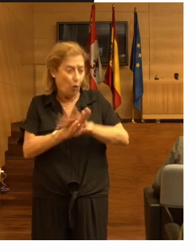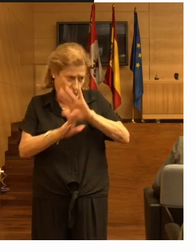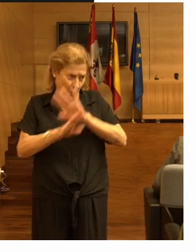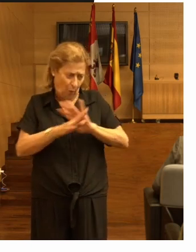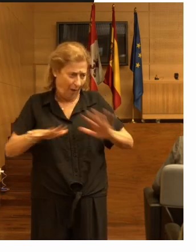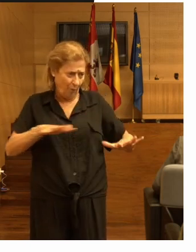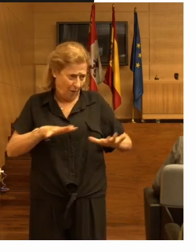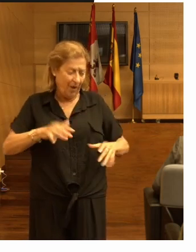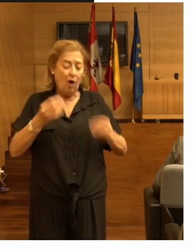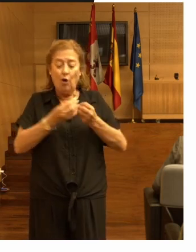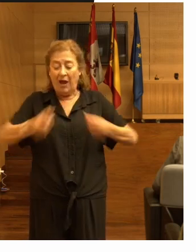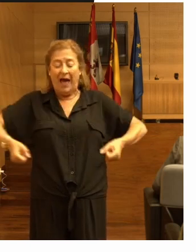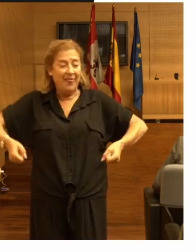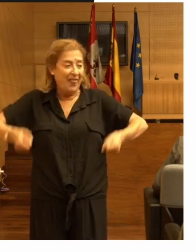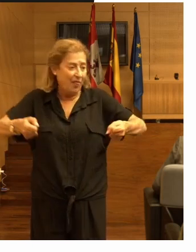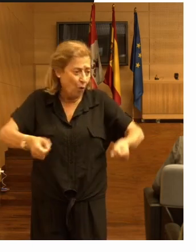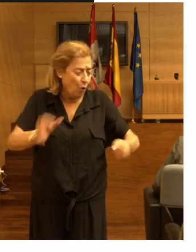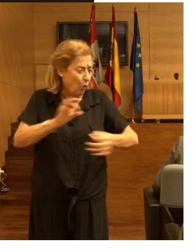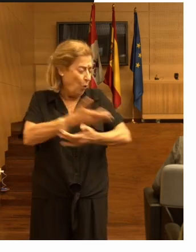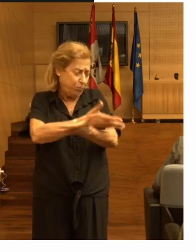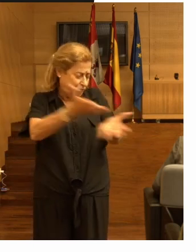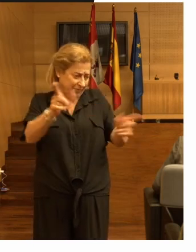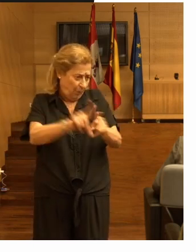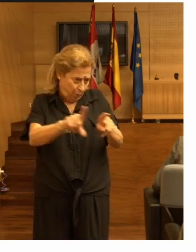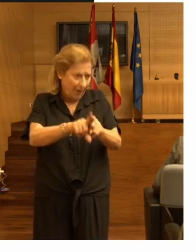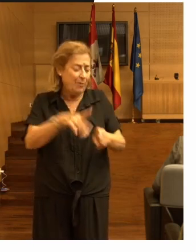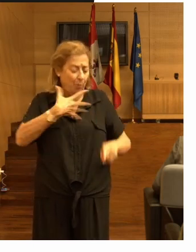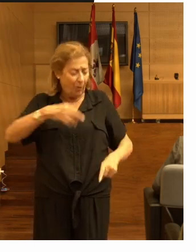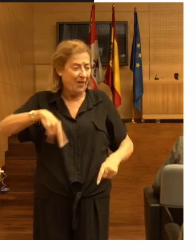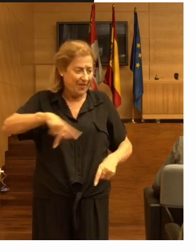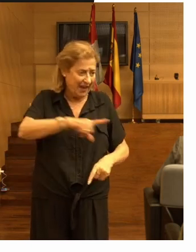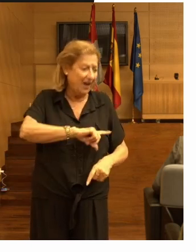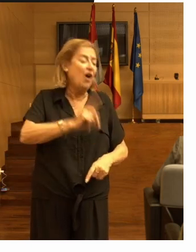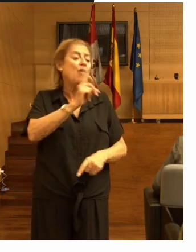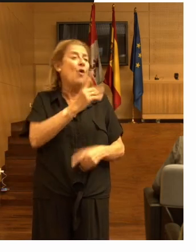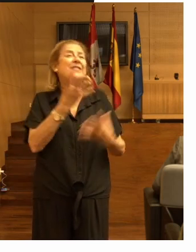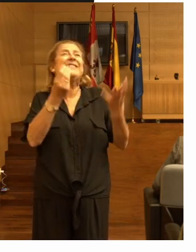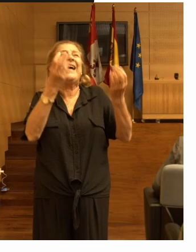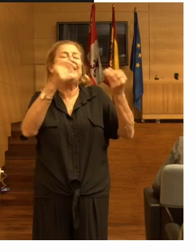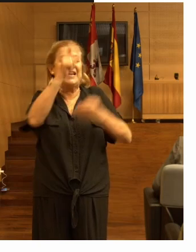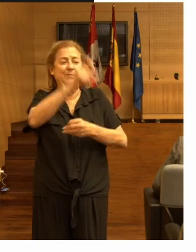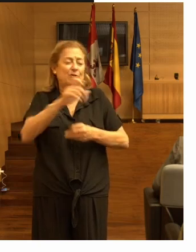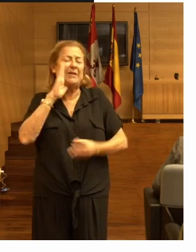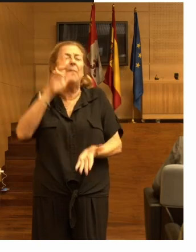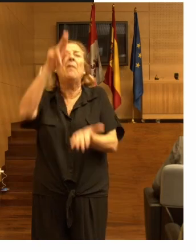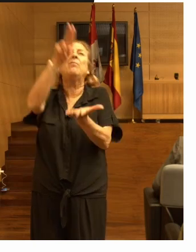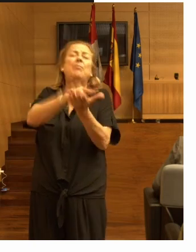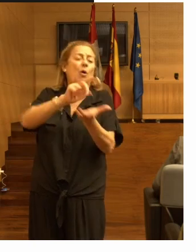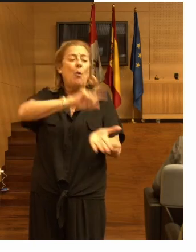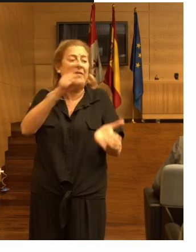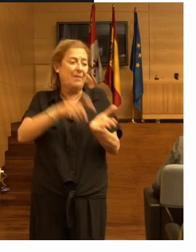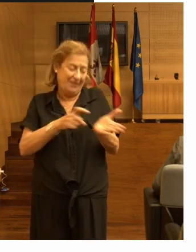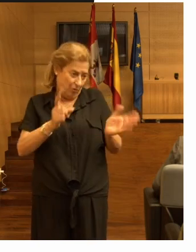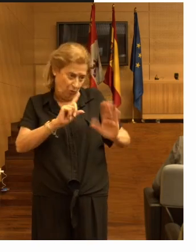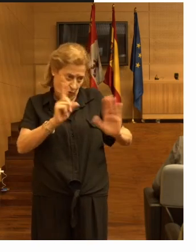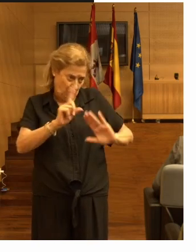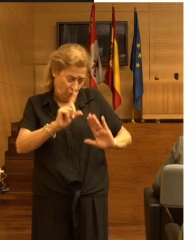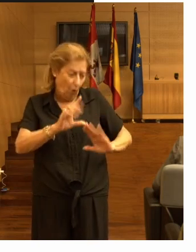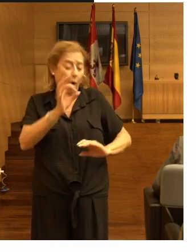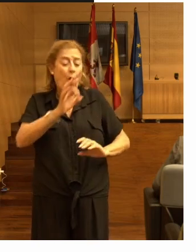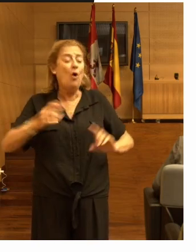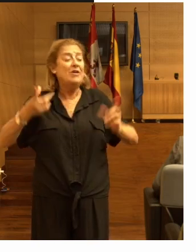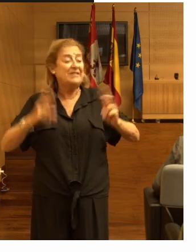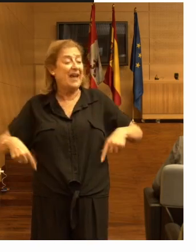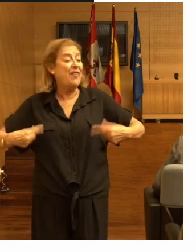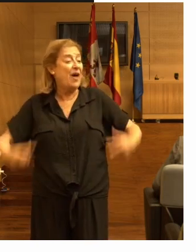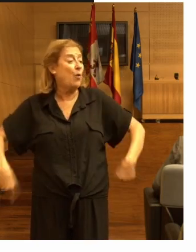sea con un andador o no no hay tantas personas que estén encamadas por completo o en silla